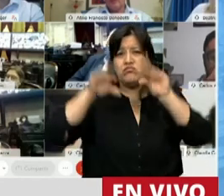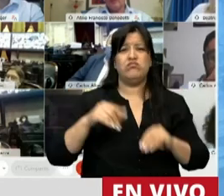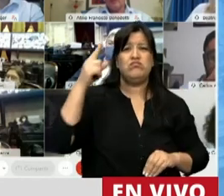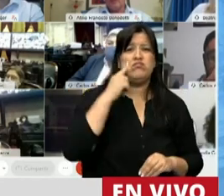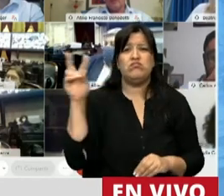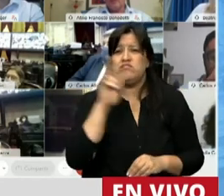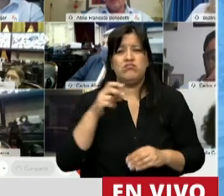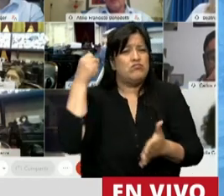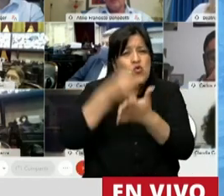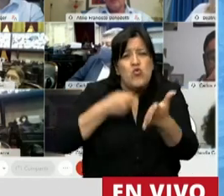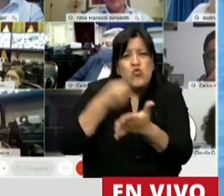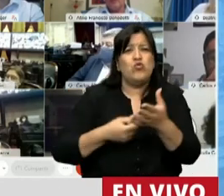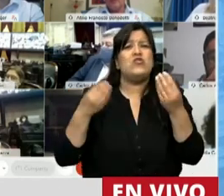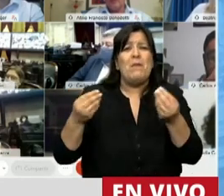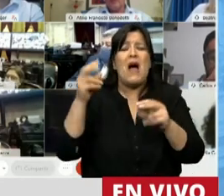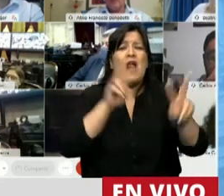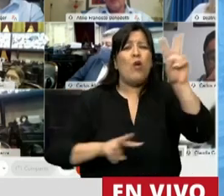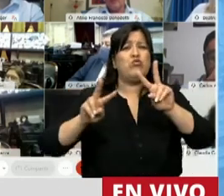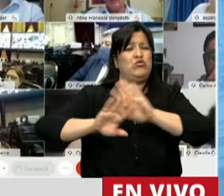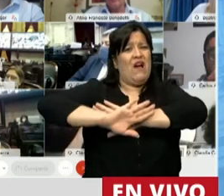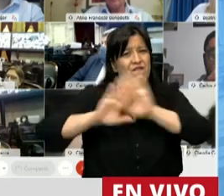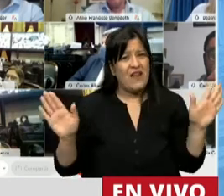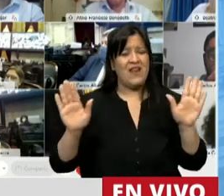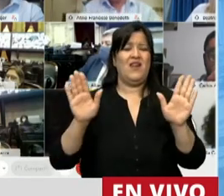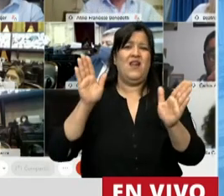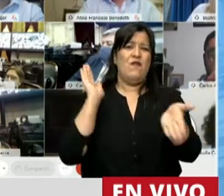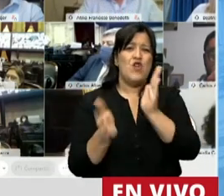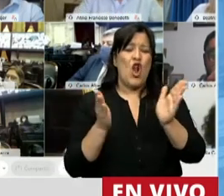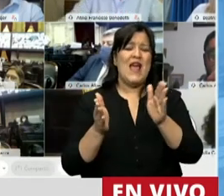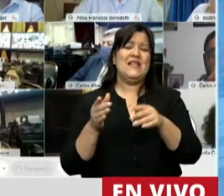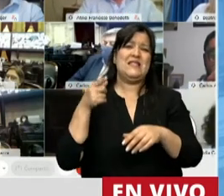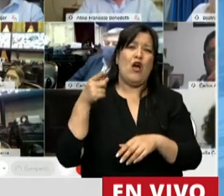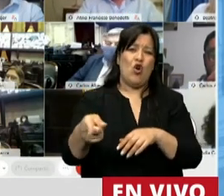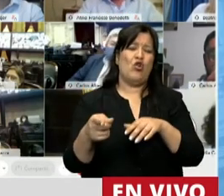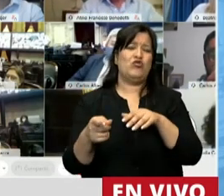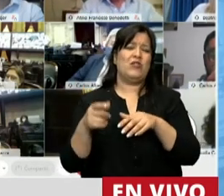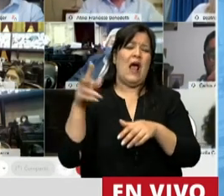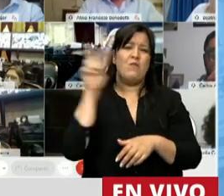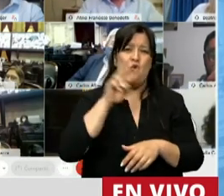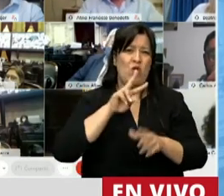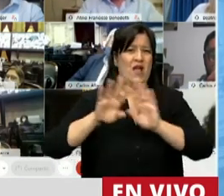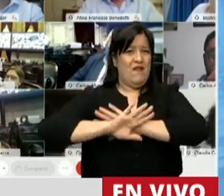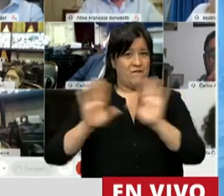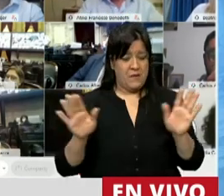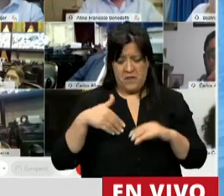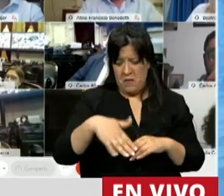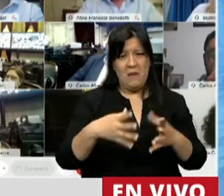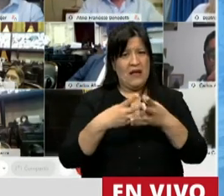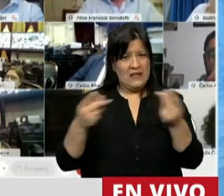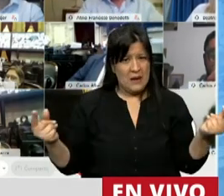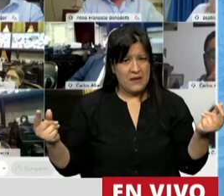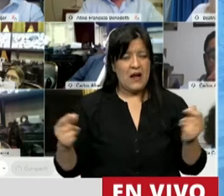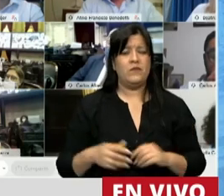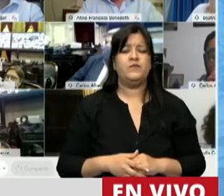activistas para la eliminación de la violencia en las mujeres. Para ir terminando entonces,